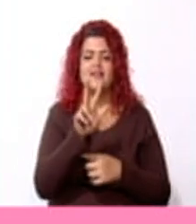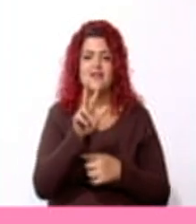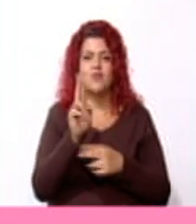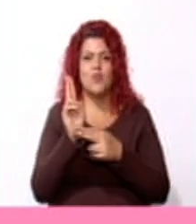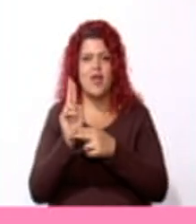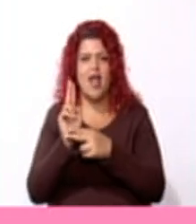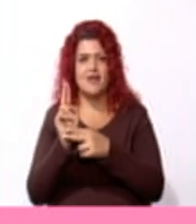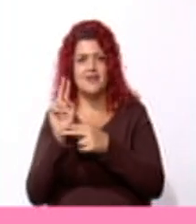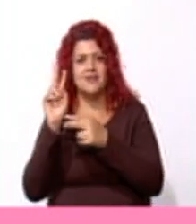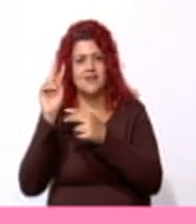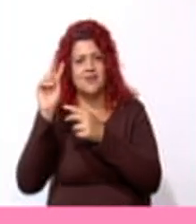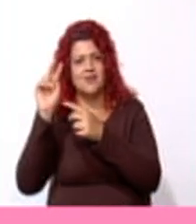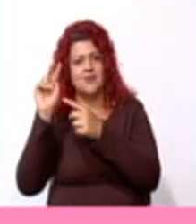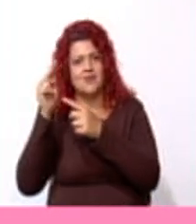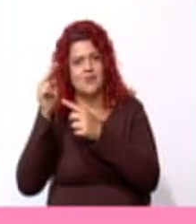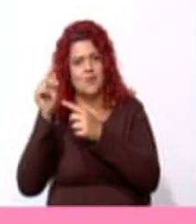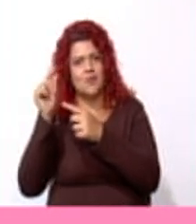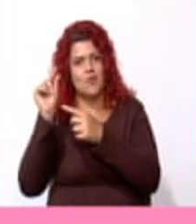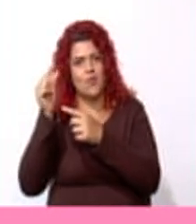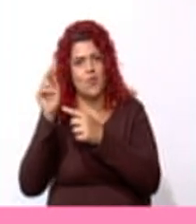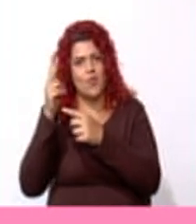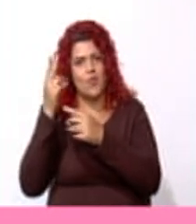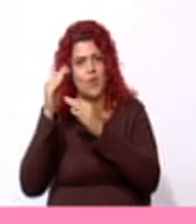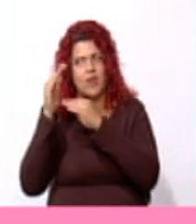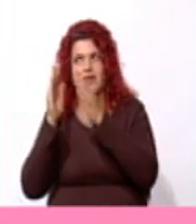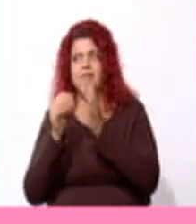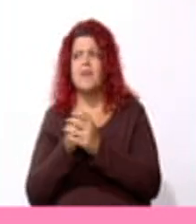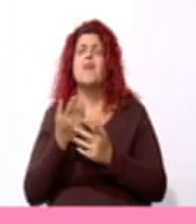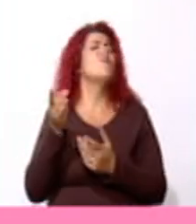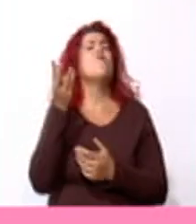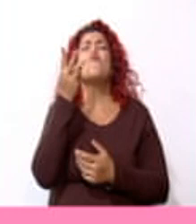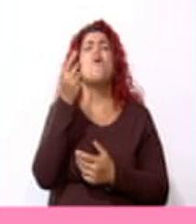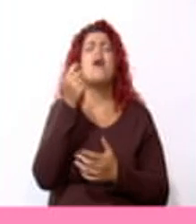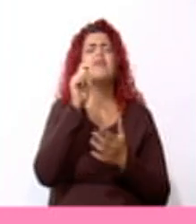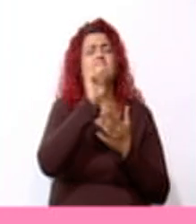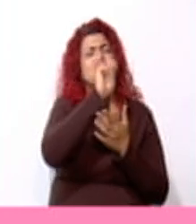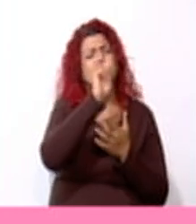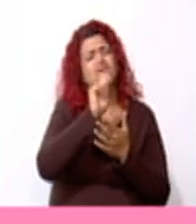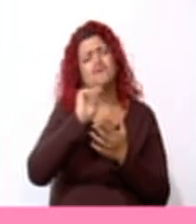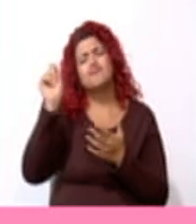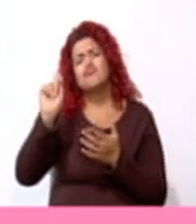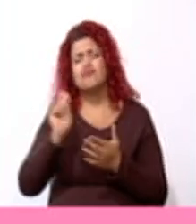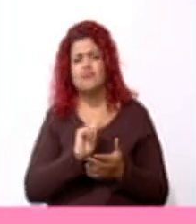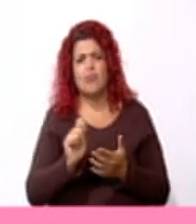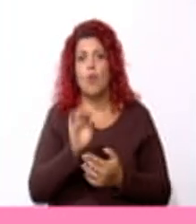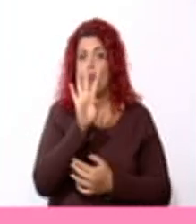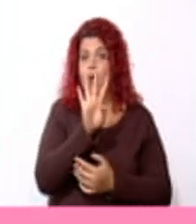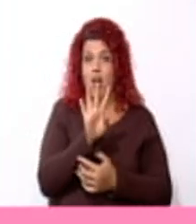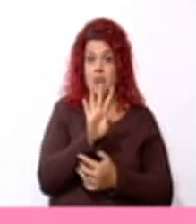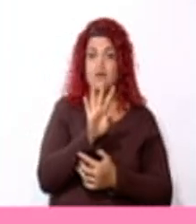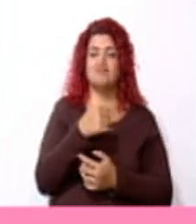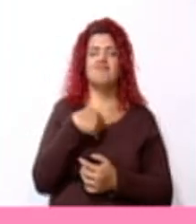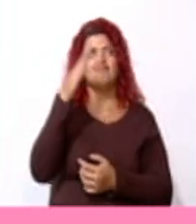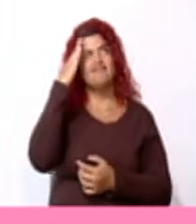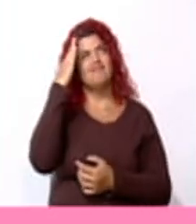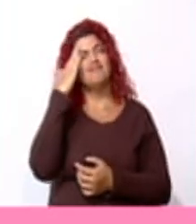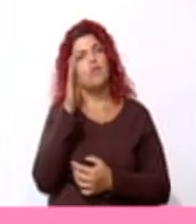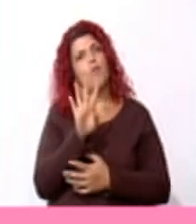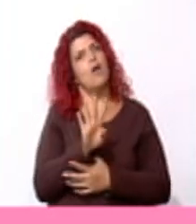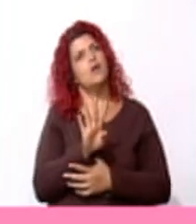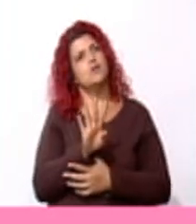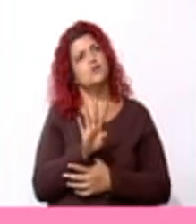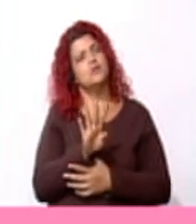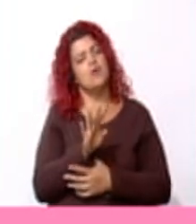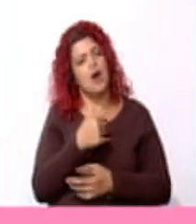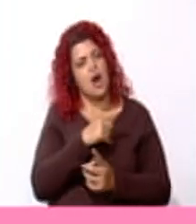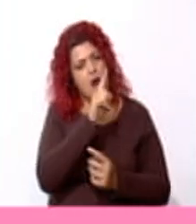Pero, ¿cuántos triángulos estaban sombreados? Cuatro. Entonces, sabiendo que son cuatro triángulos y que